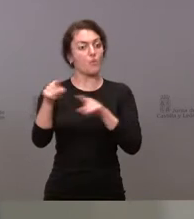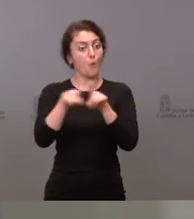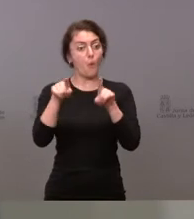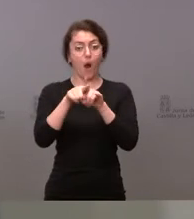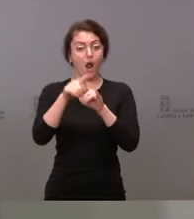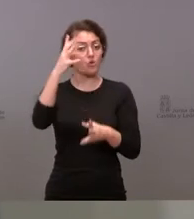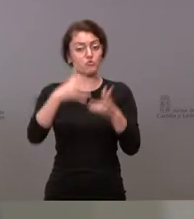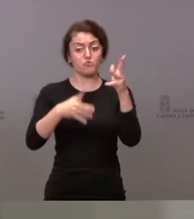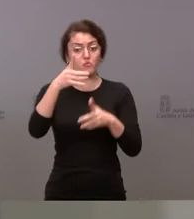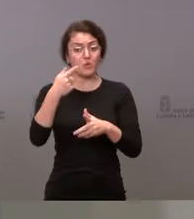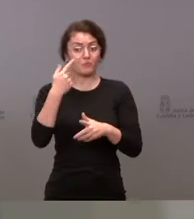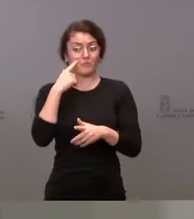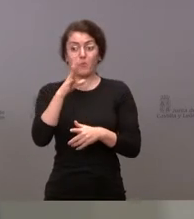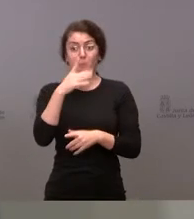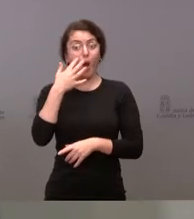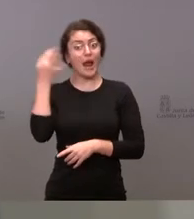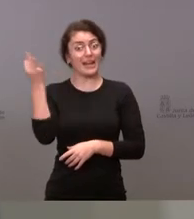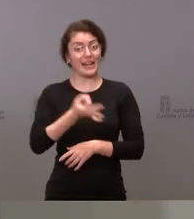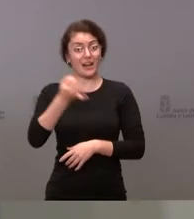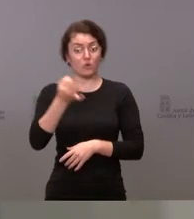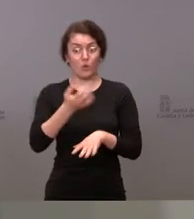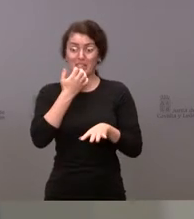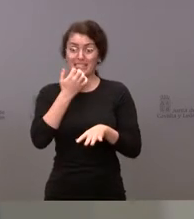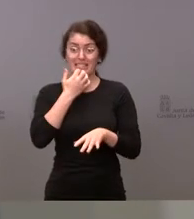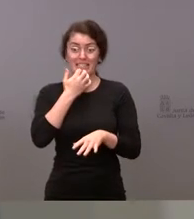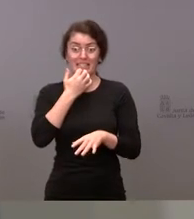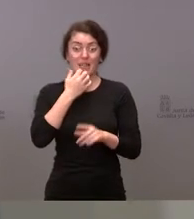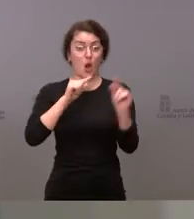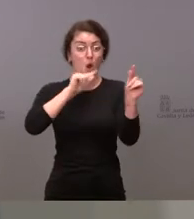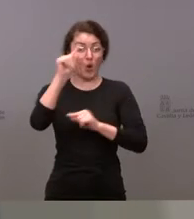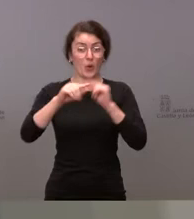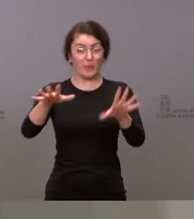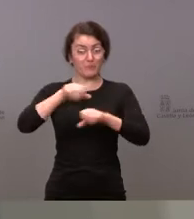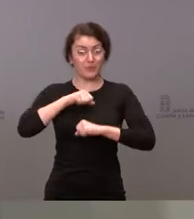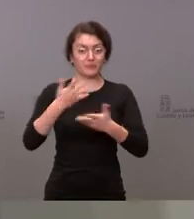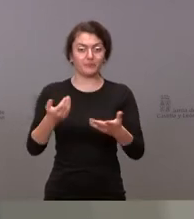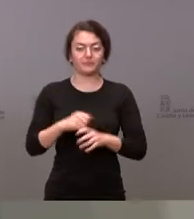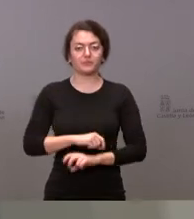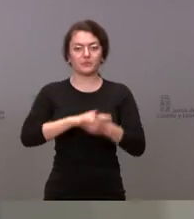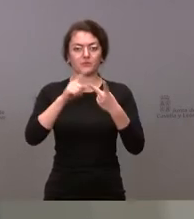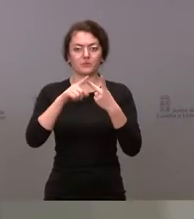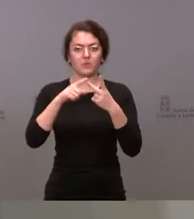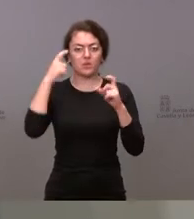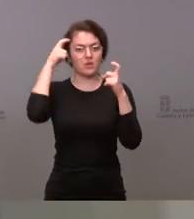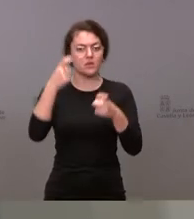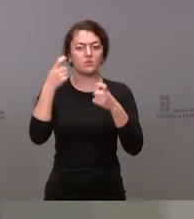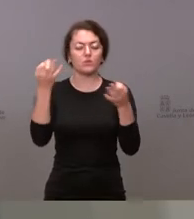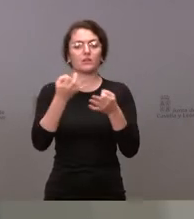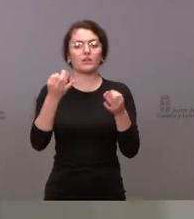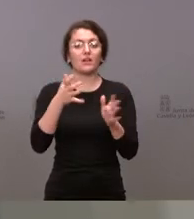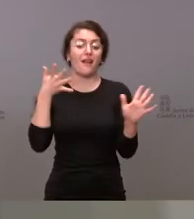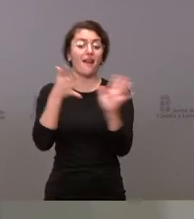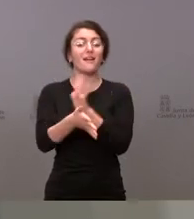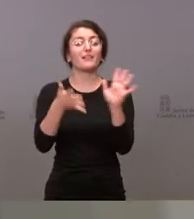el elevado riesgo que corren en caso de contraer la enfermedad. En segundo lugar, trataría de explicarles